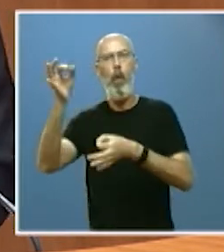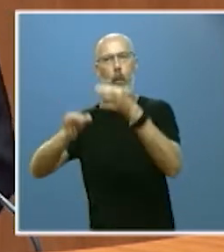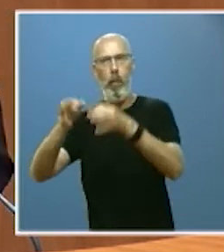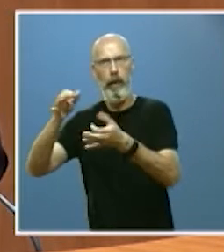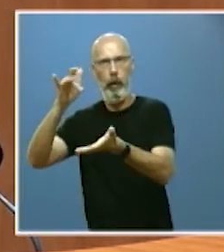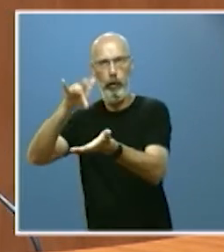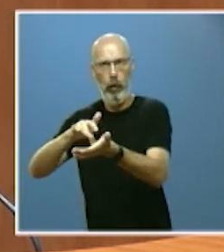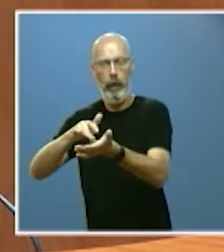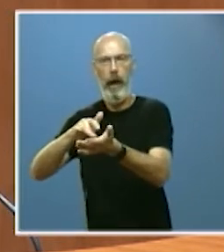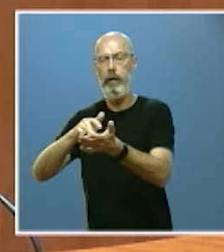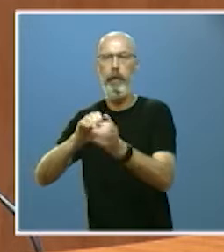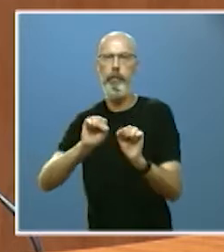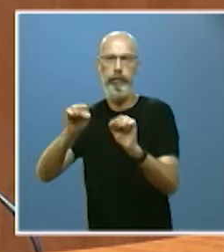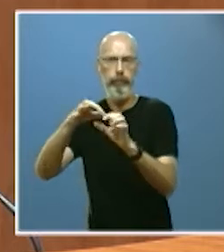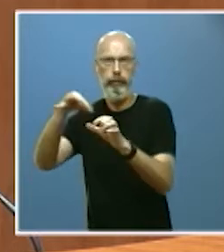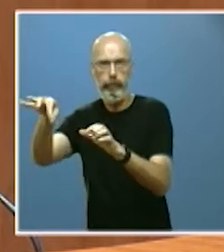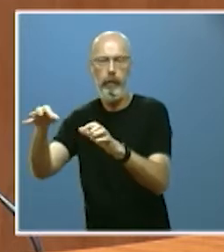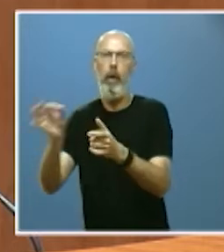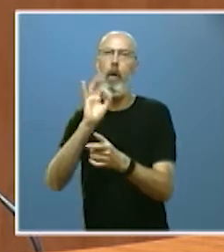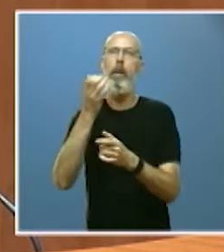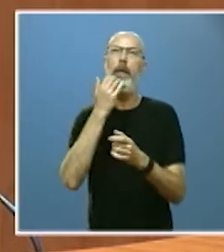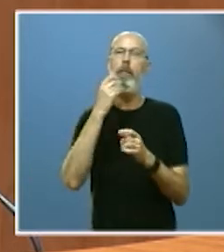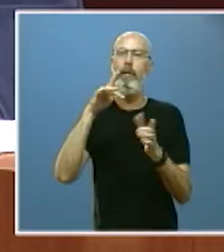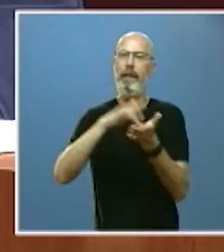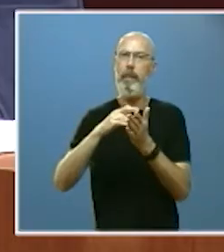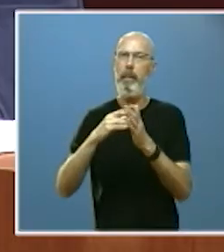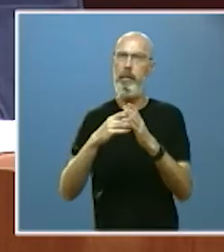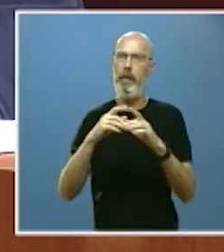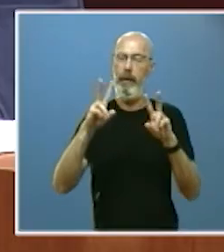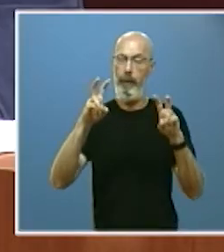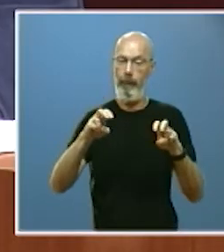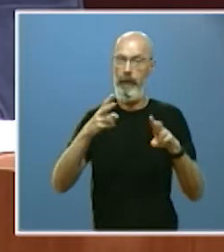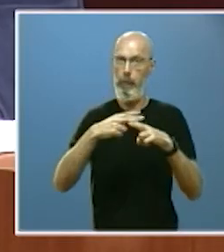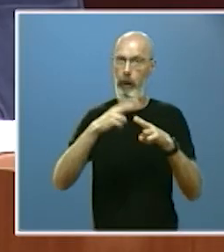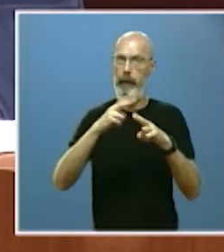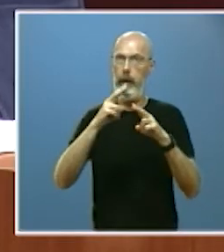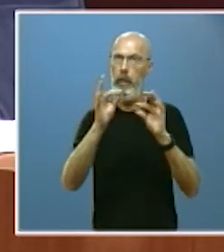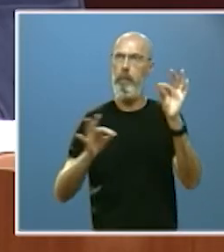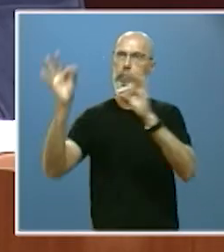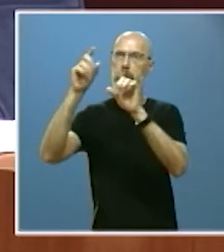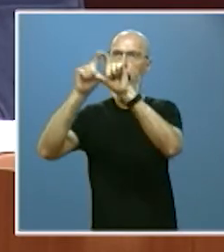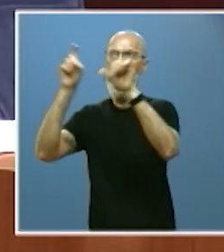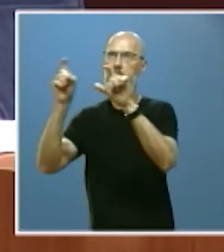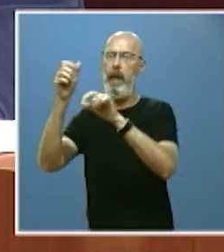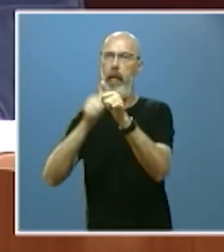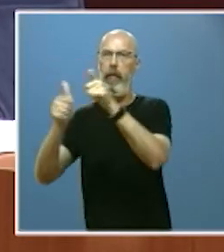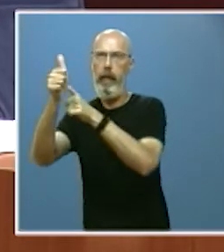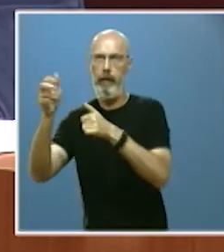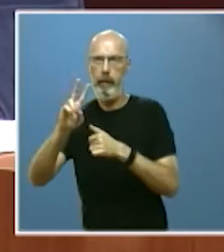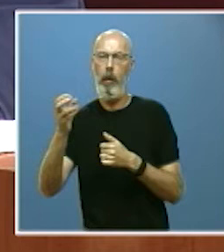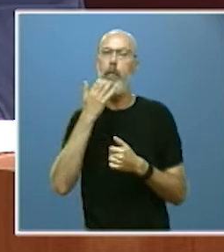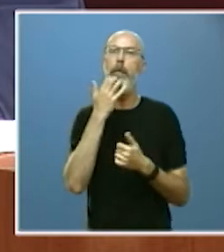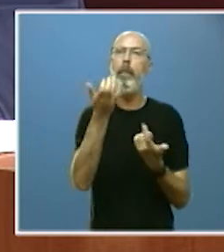la restricción de las puertas giratorias la incompatibilidad entre la condición de procurador y la de alcalde o concejal en los ayuntamientos más grandes